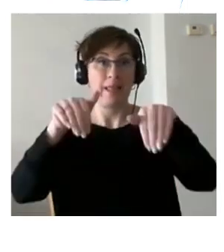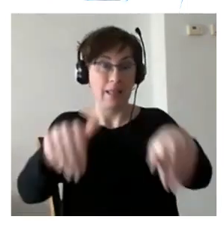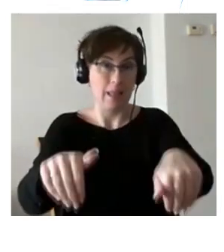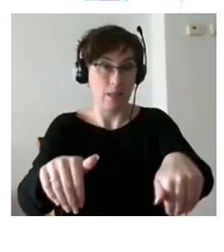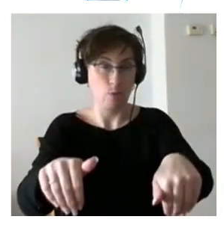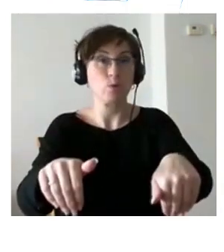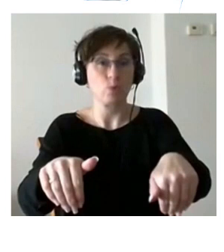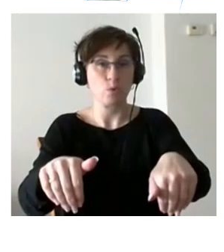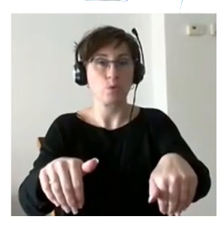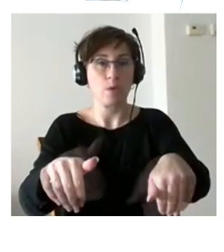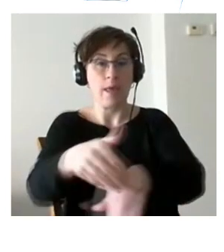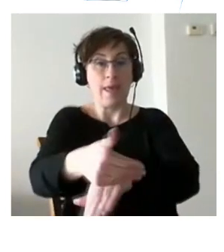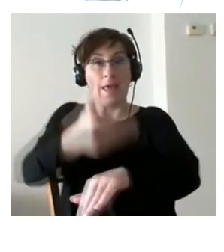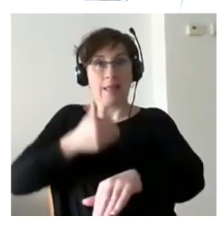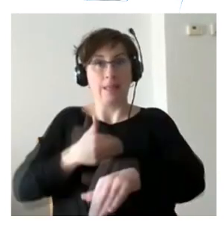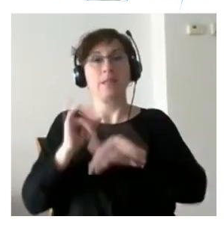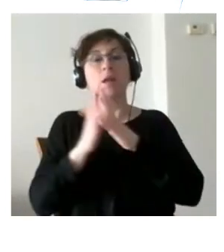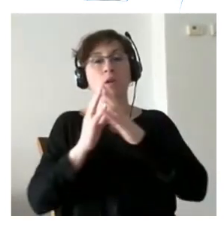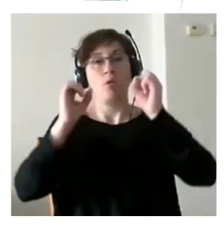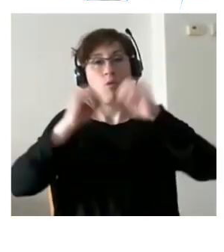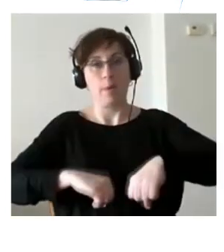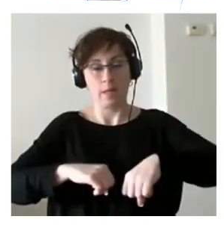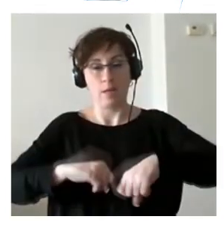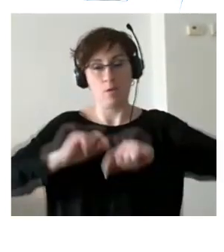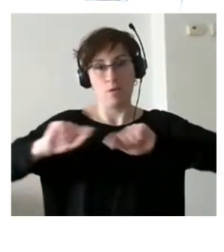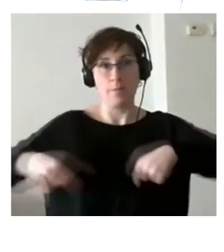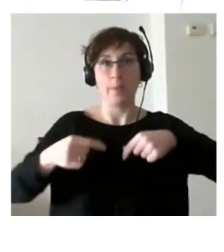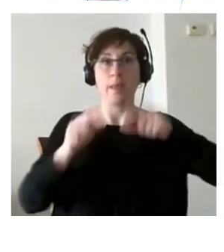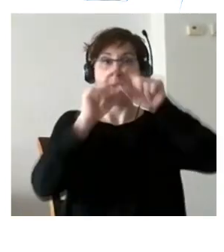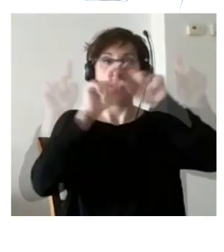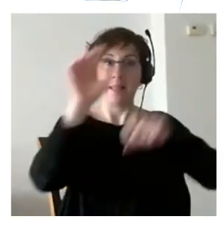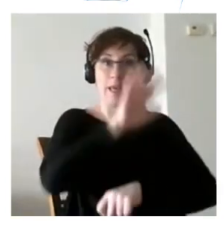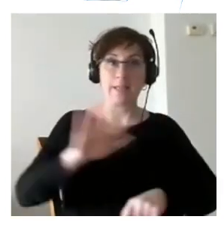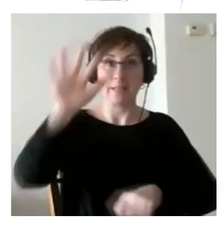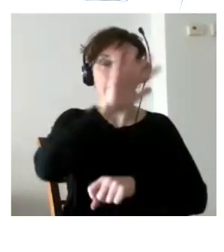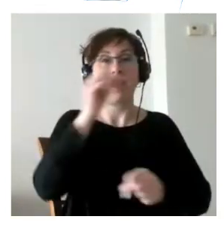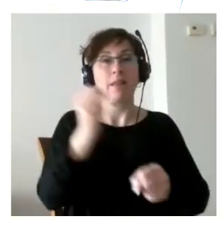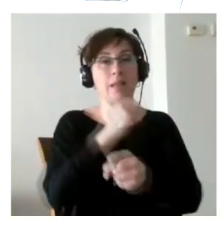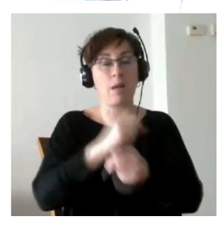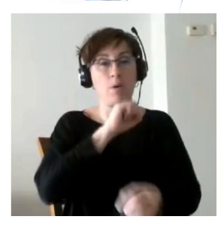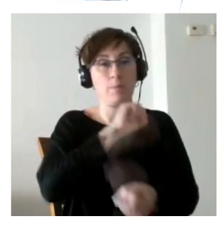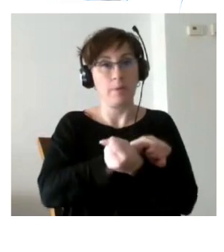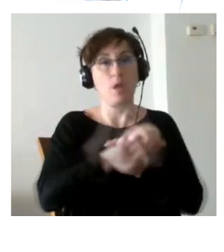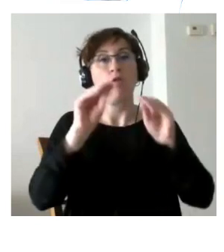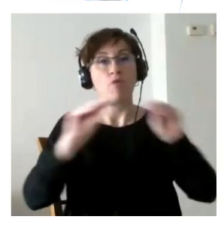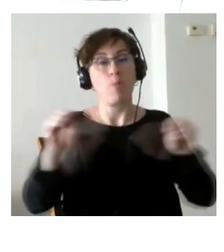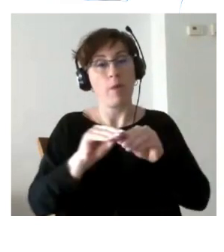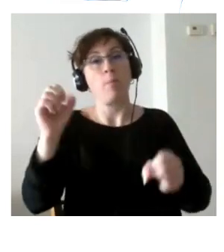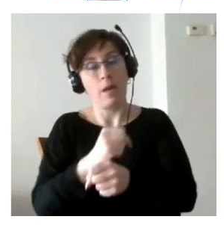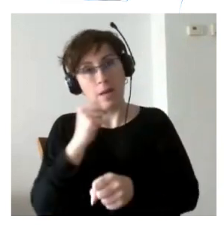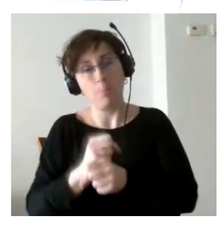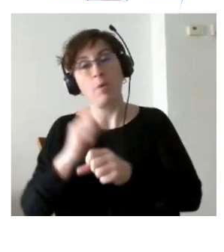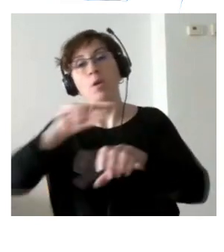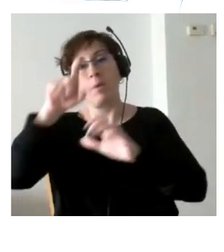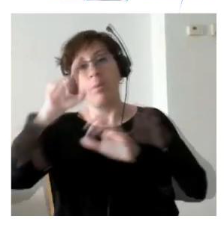que ha sido un convenio que se estableció entre pena inclusión y la entidad estatal de trabajo penitenciario y formación para el empleo ese convenio ha dado